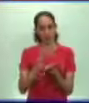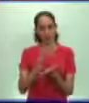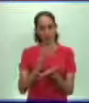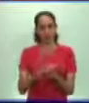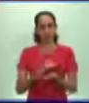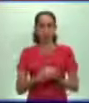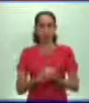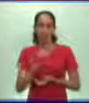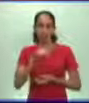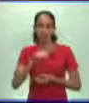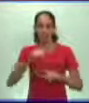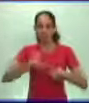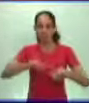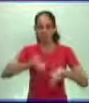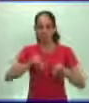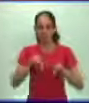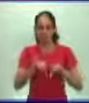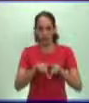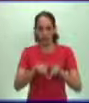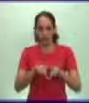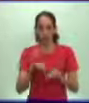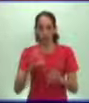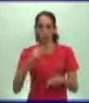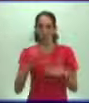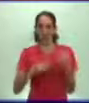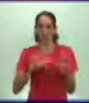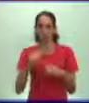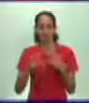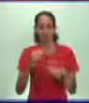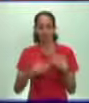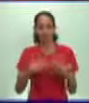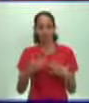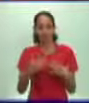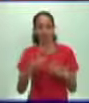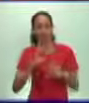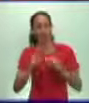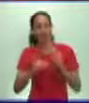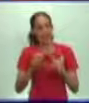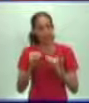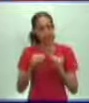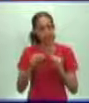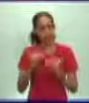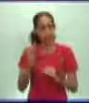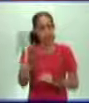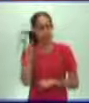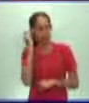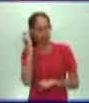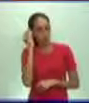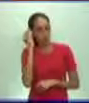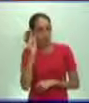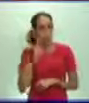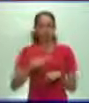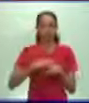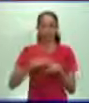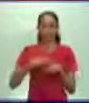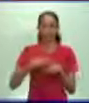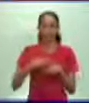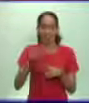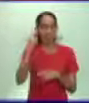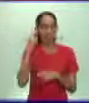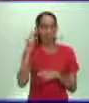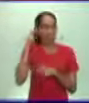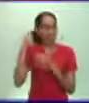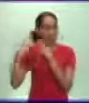intercambiar un poco sobre otras ideas, otros elementos, otros conocimientos de la historia antigua y medieval.